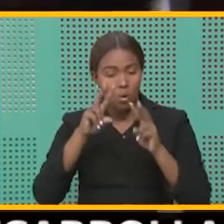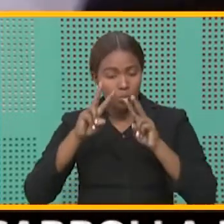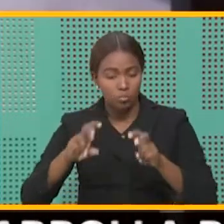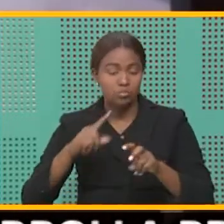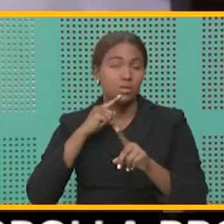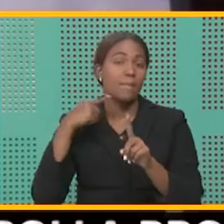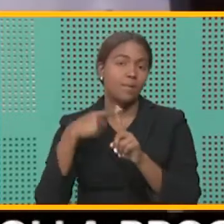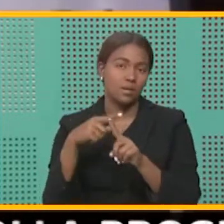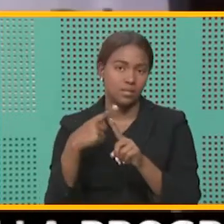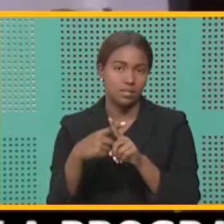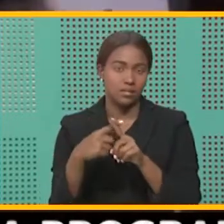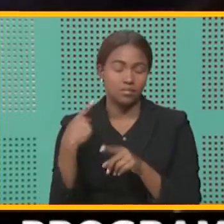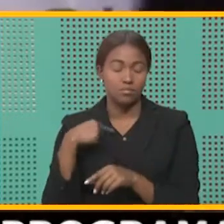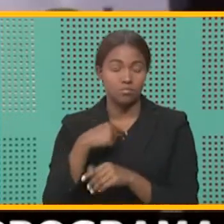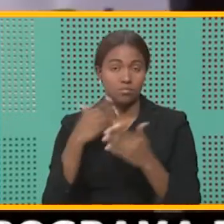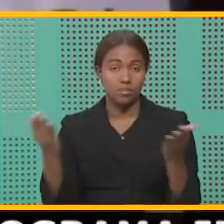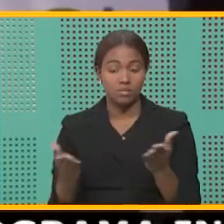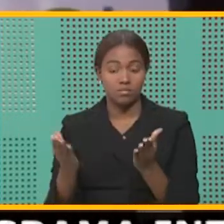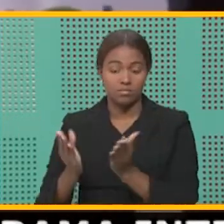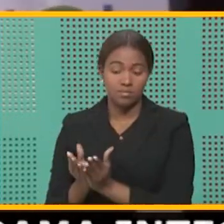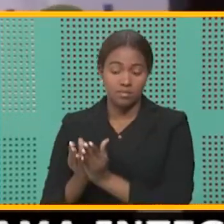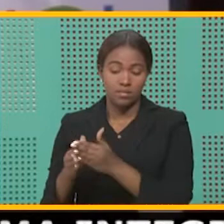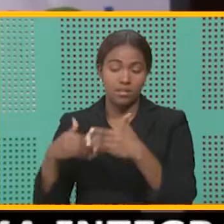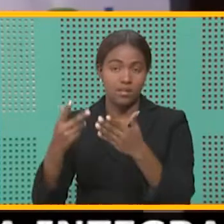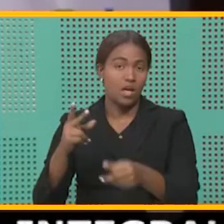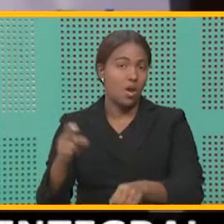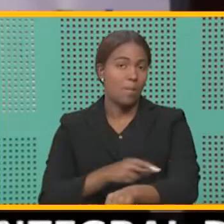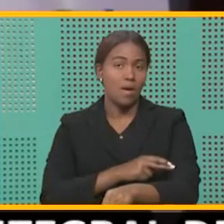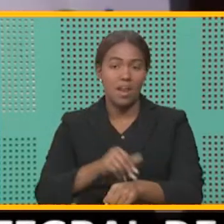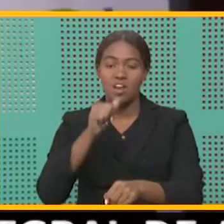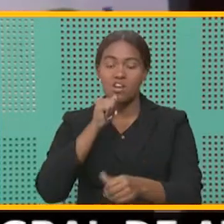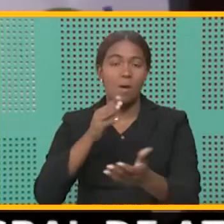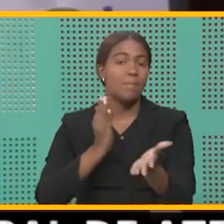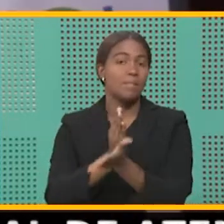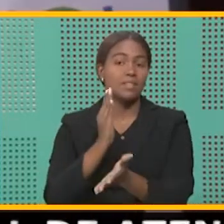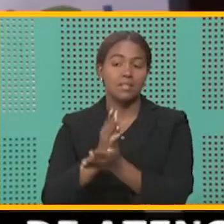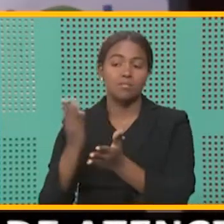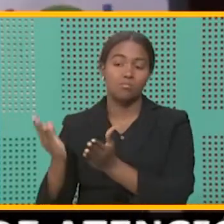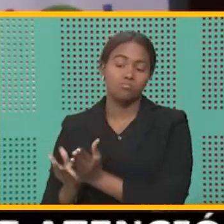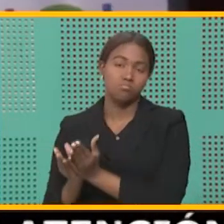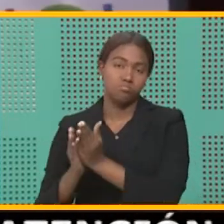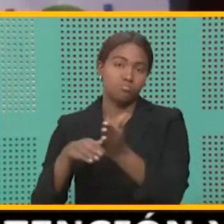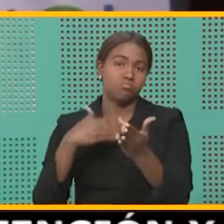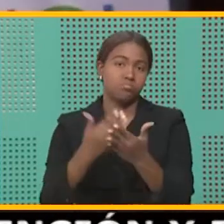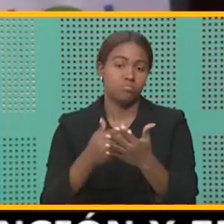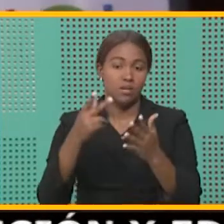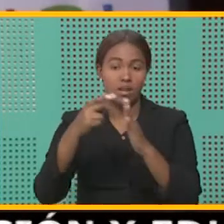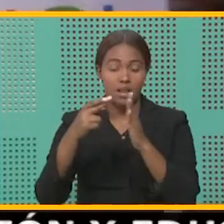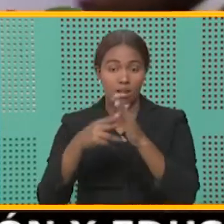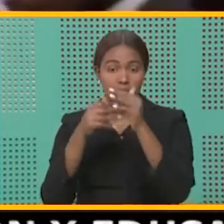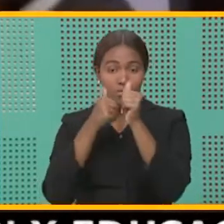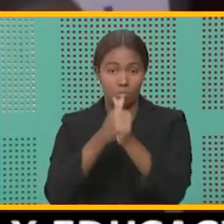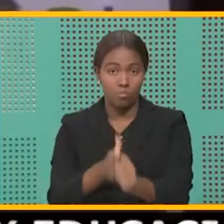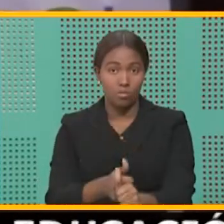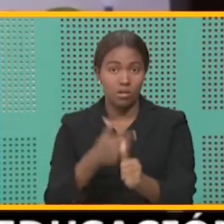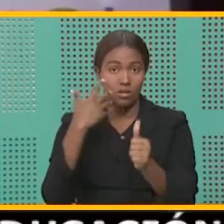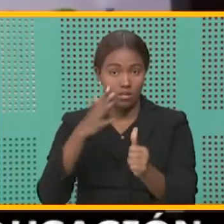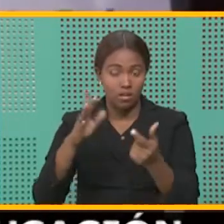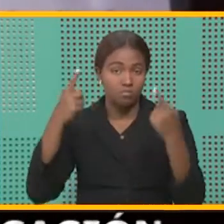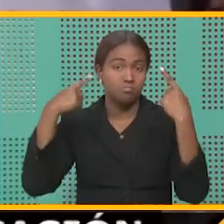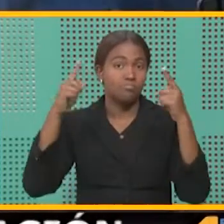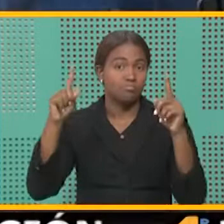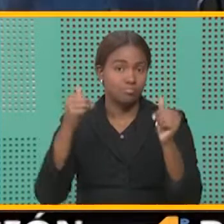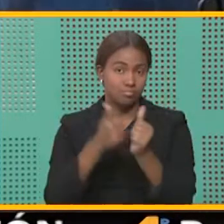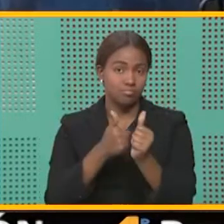Nosotros aquí, en el puerto de La Romana, no permitimos el desembarque. Se cumplió al pie de la letra con el protocolo del Ministerio de